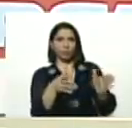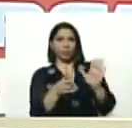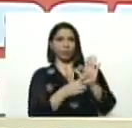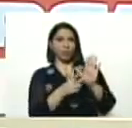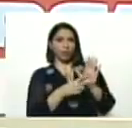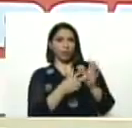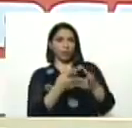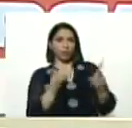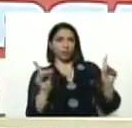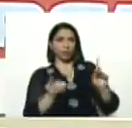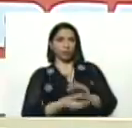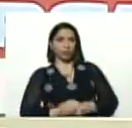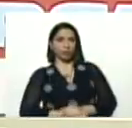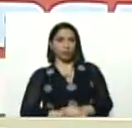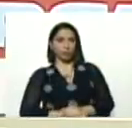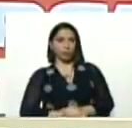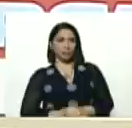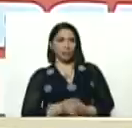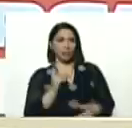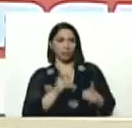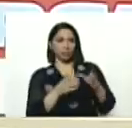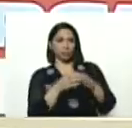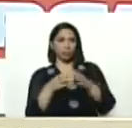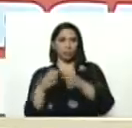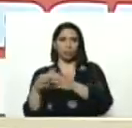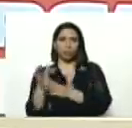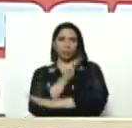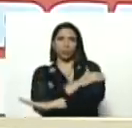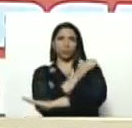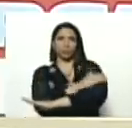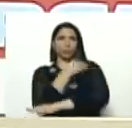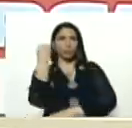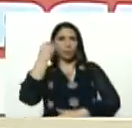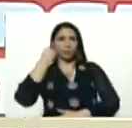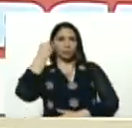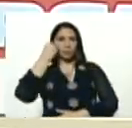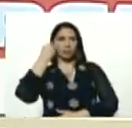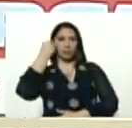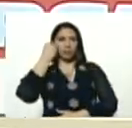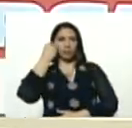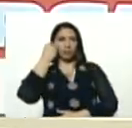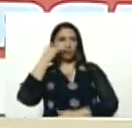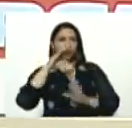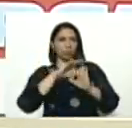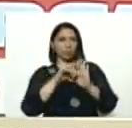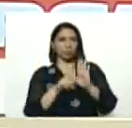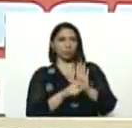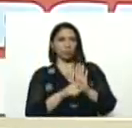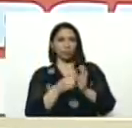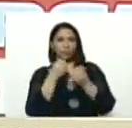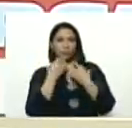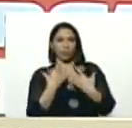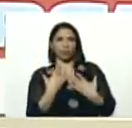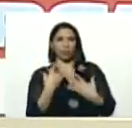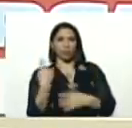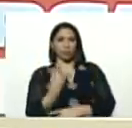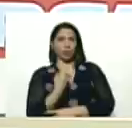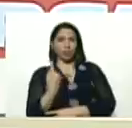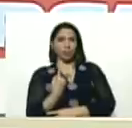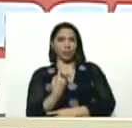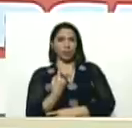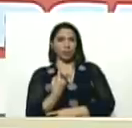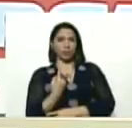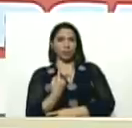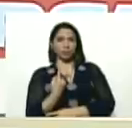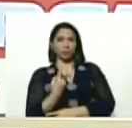democracia, algunos sectores, de la derecha, creen que, que la constitución, es buena, solo si le sirve a ellos, a sus